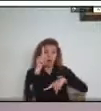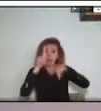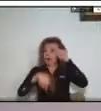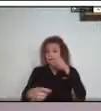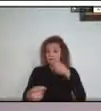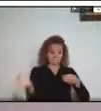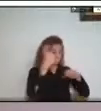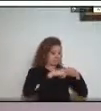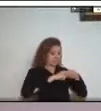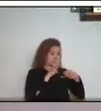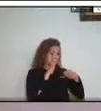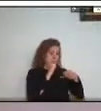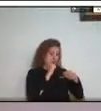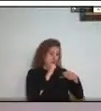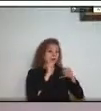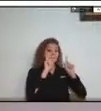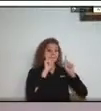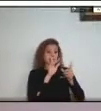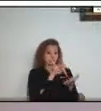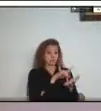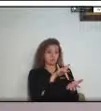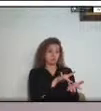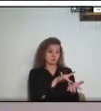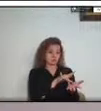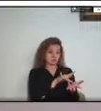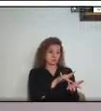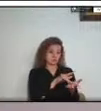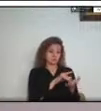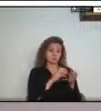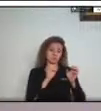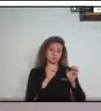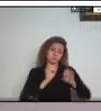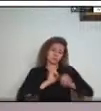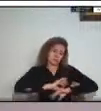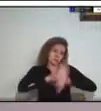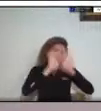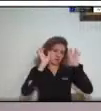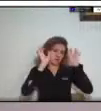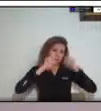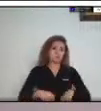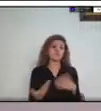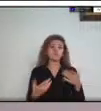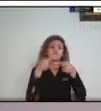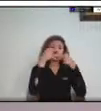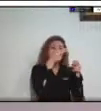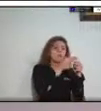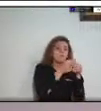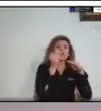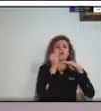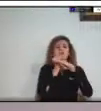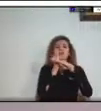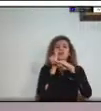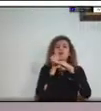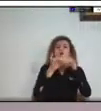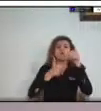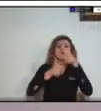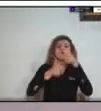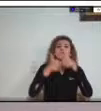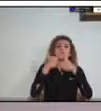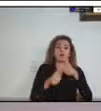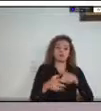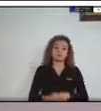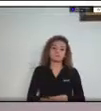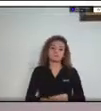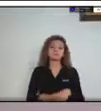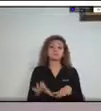participar agregando su nombre y la institución o comunidad a la que pertenece. El equipo de apoyo estará compilando sus preguntas y al